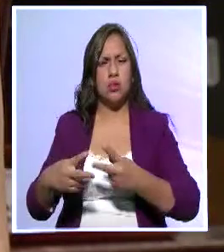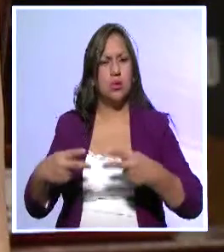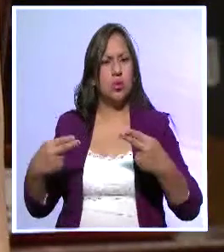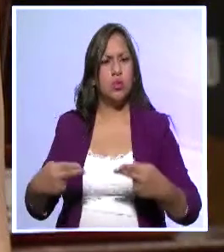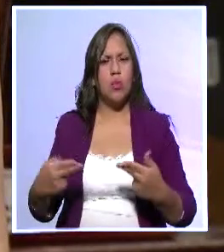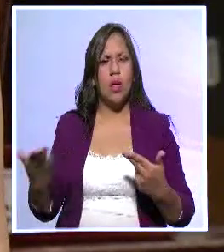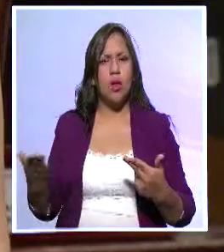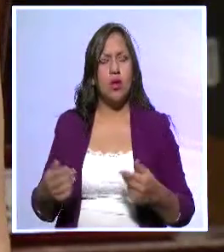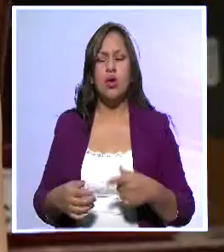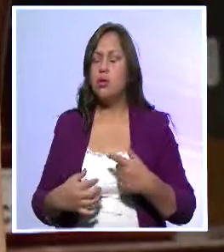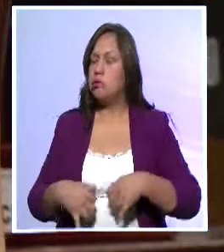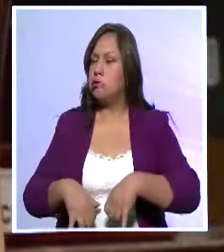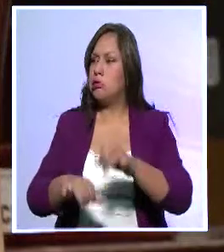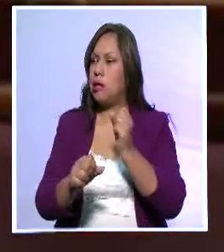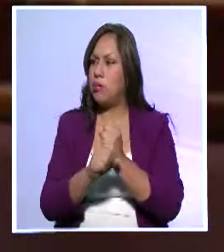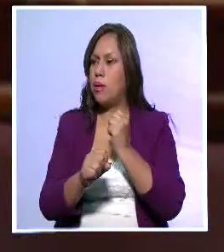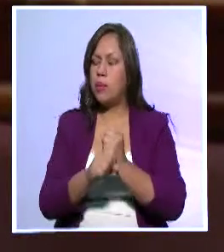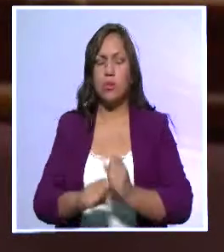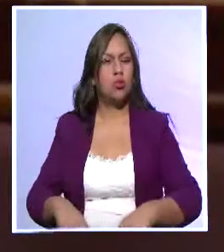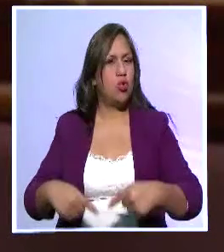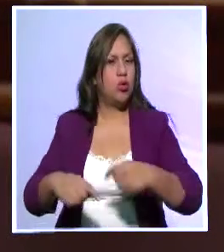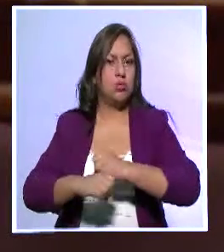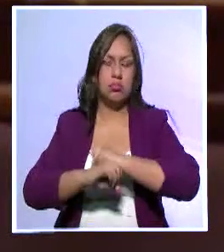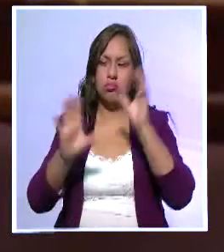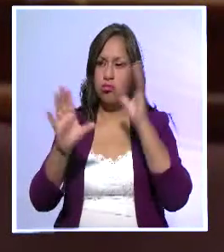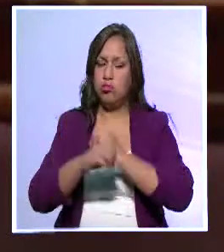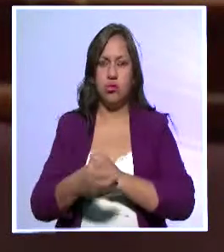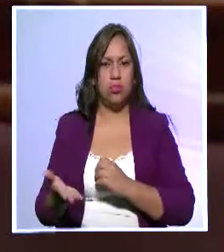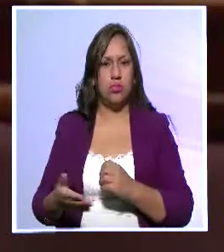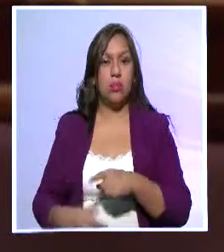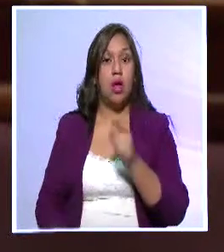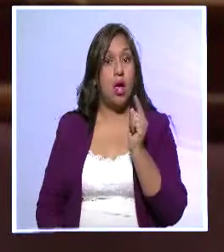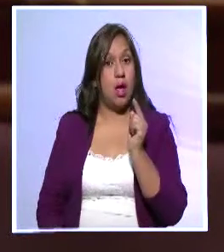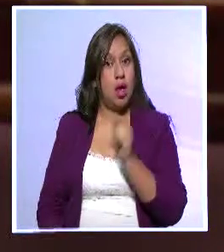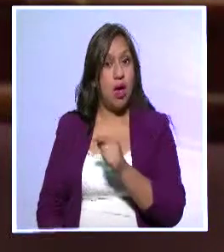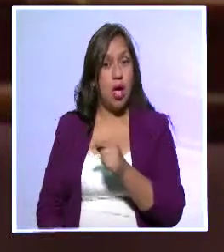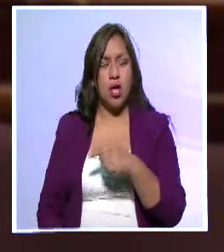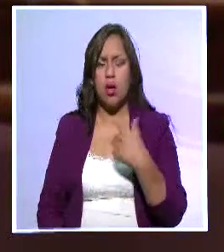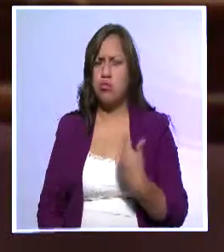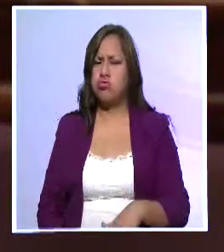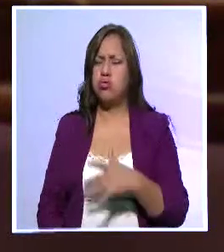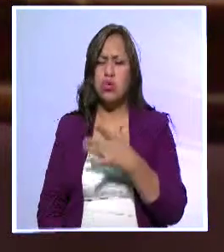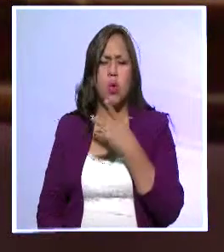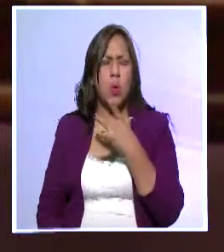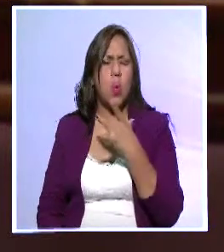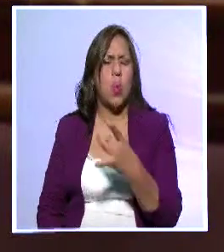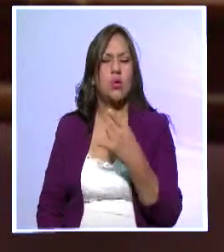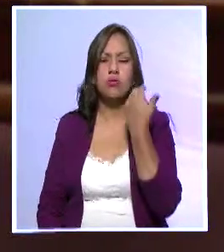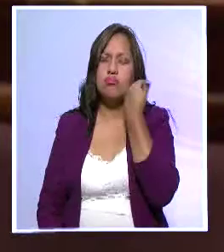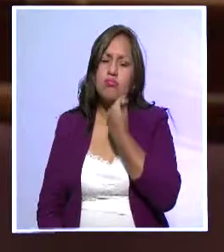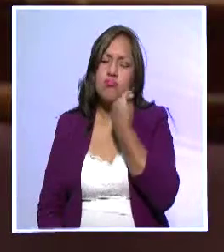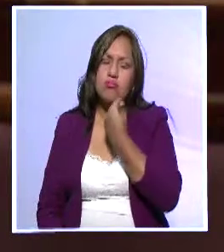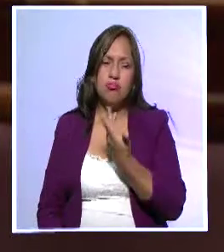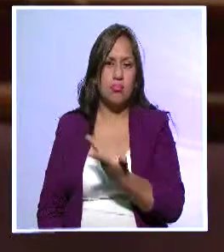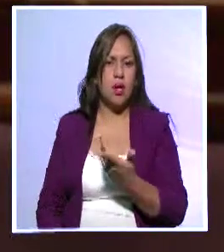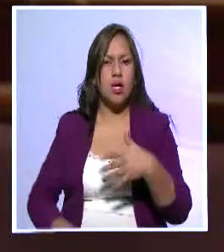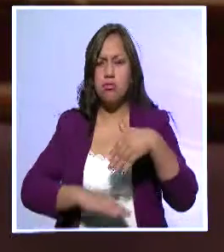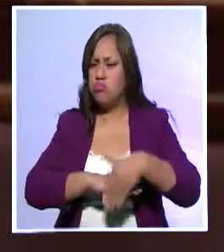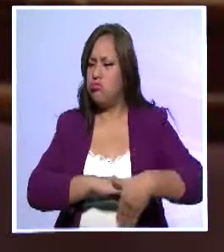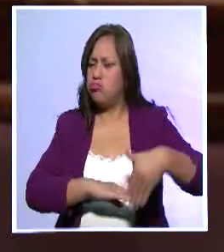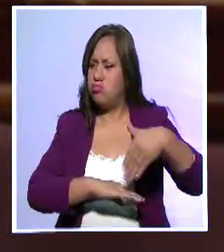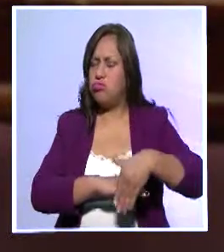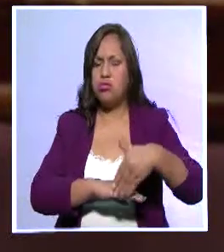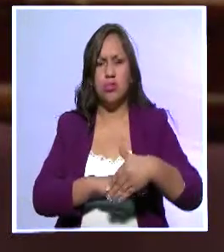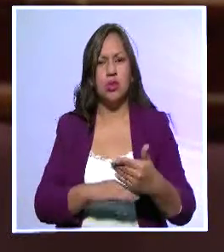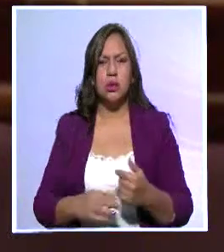permanentemente a ejercer este oficio? Primero, son gente con mucha mística, con mucho cariño por su trabajo y están ahí, pese a las adversidades, pese a